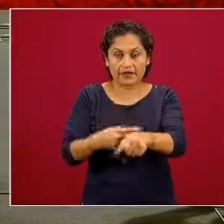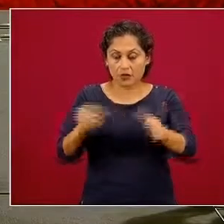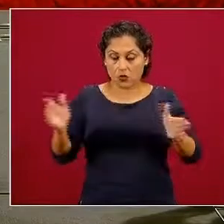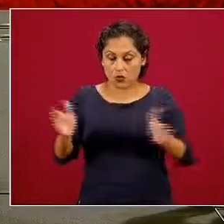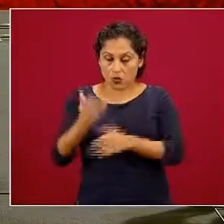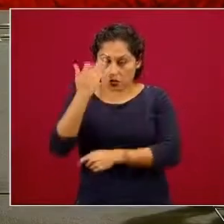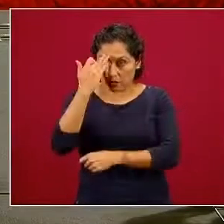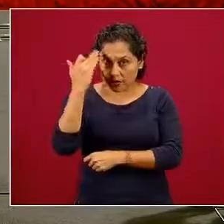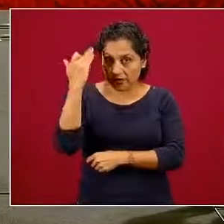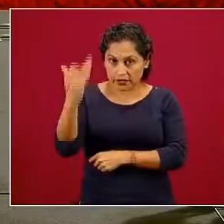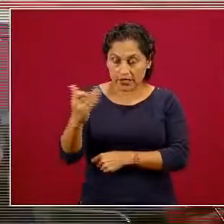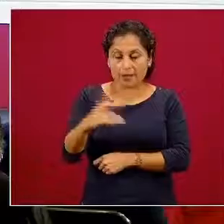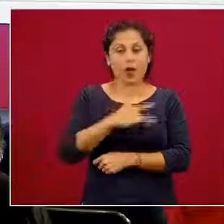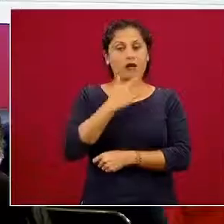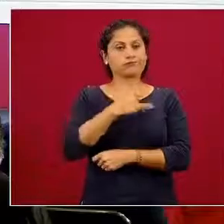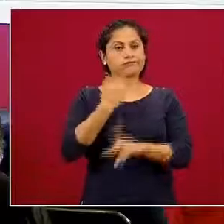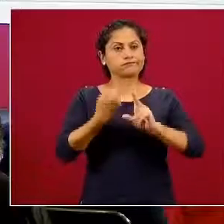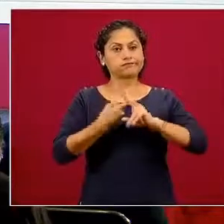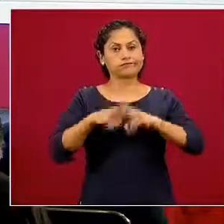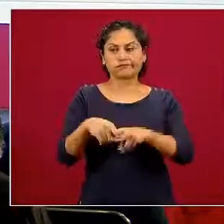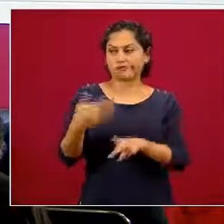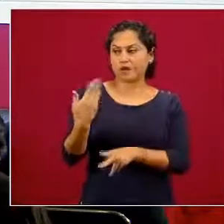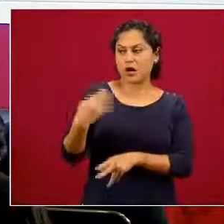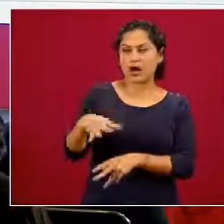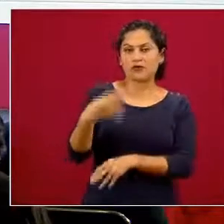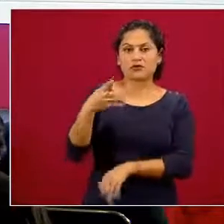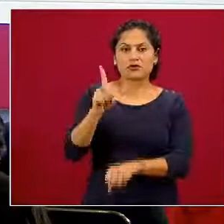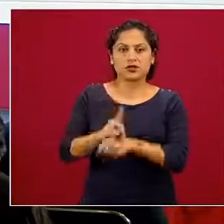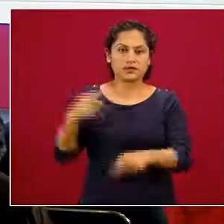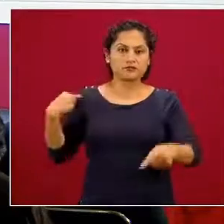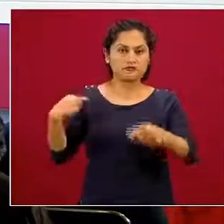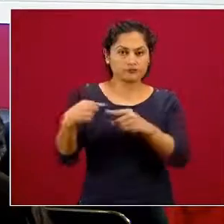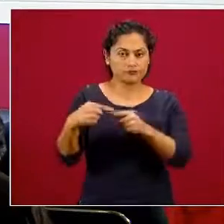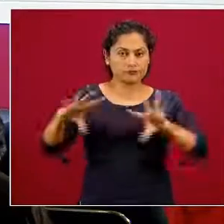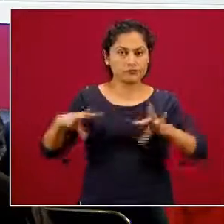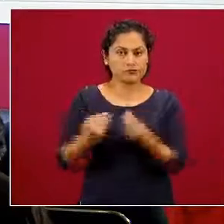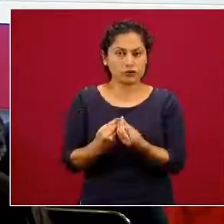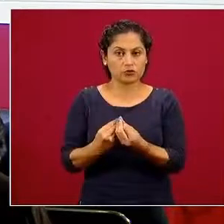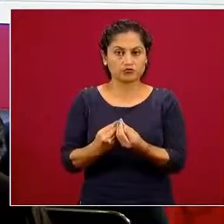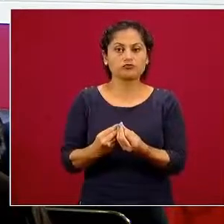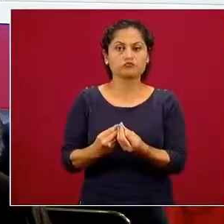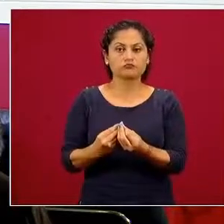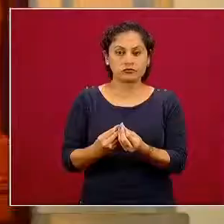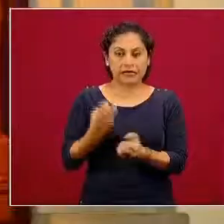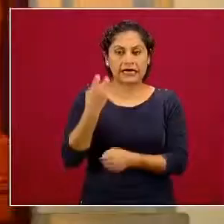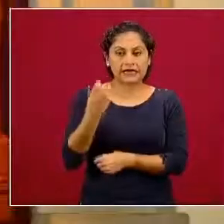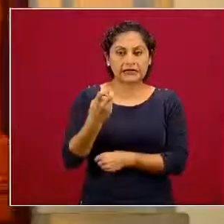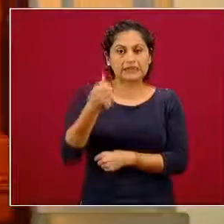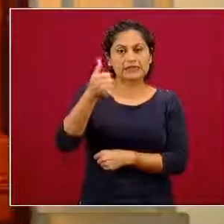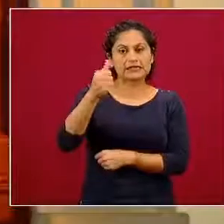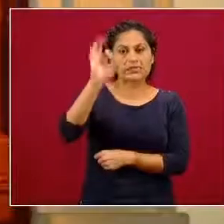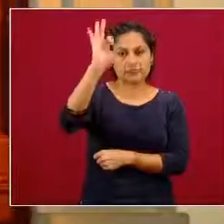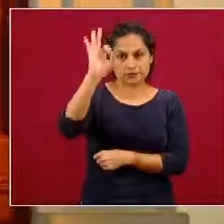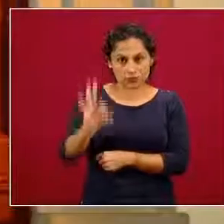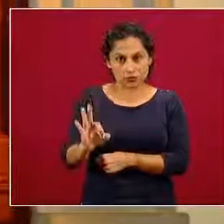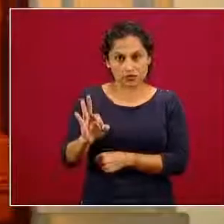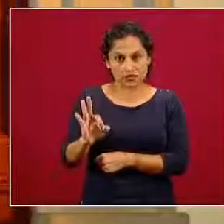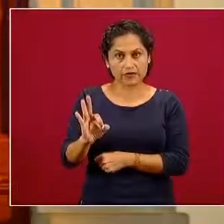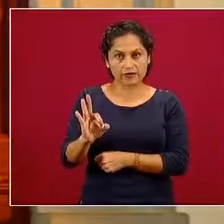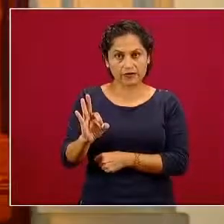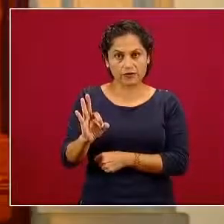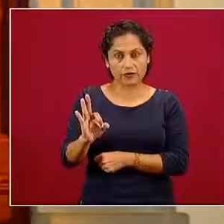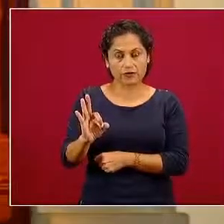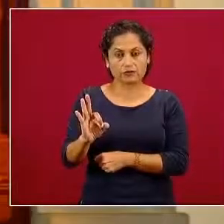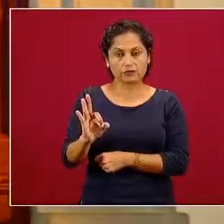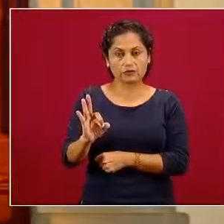iniciaron con signos y síntomas en los últimos 14 días, continúa siendo también de un 6% en relación a